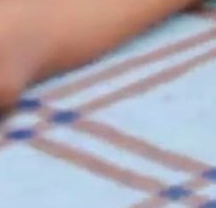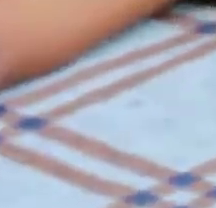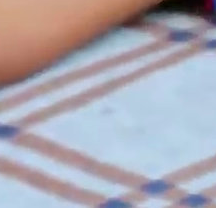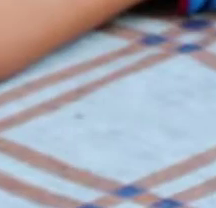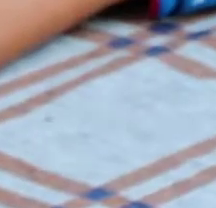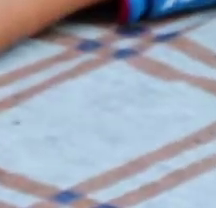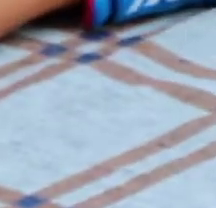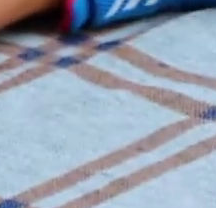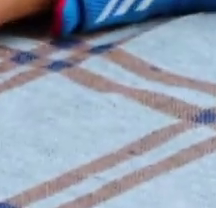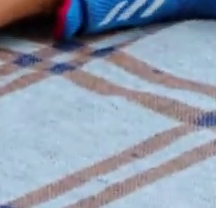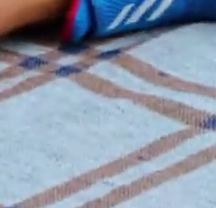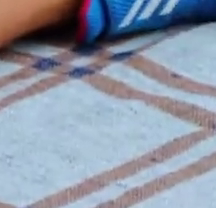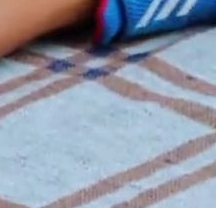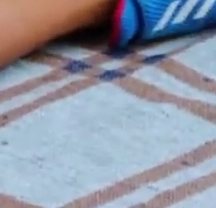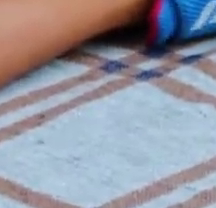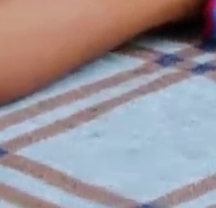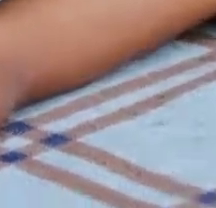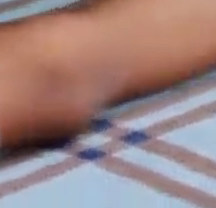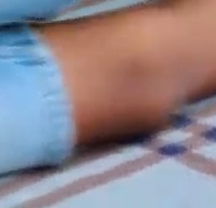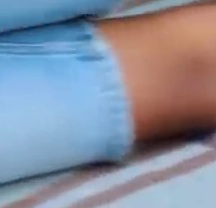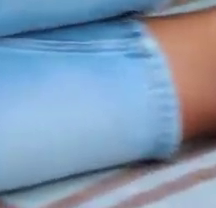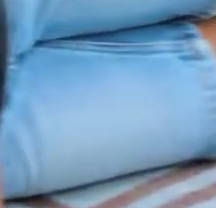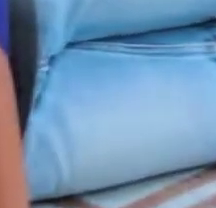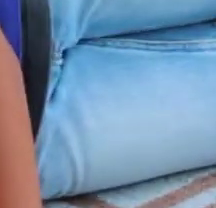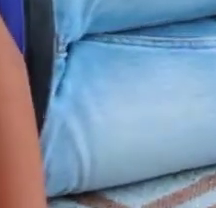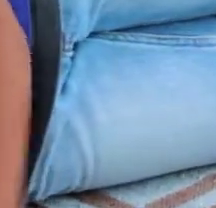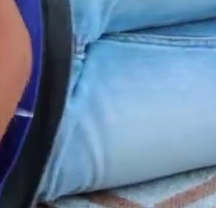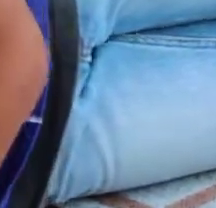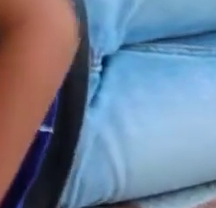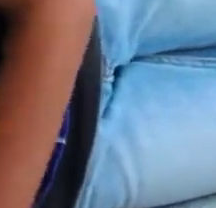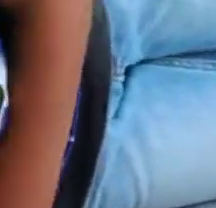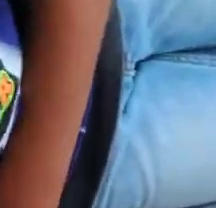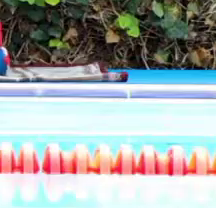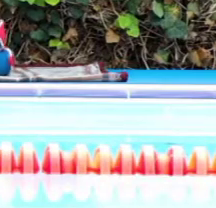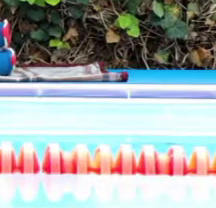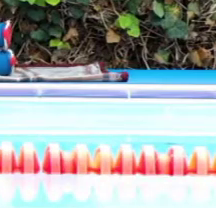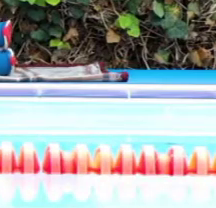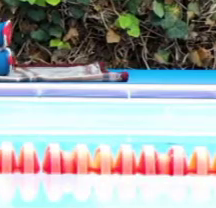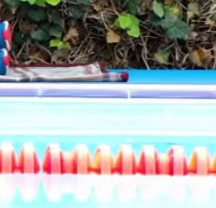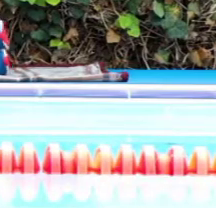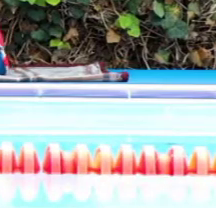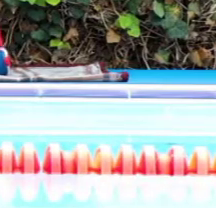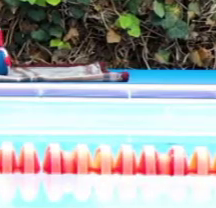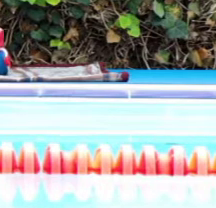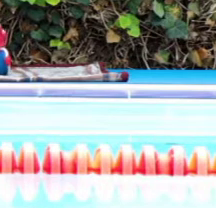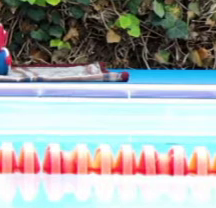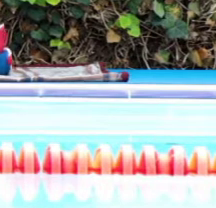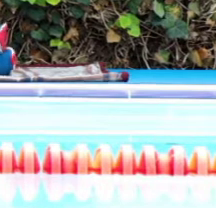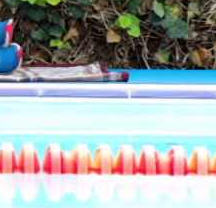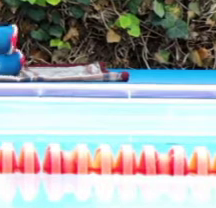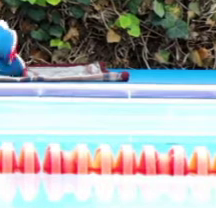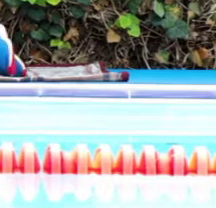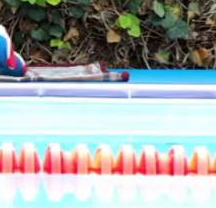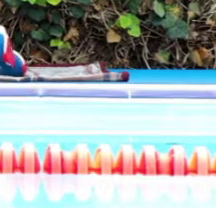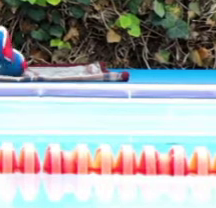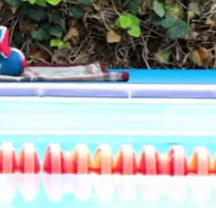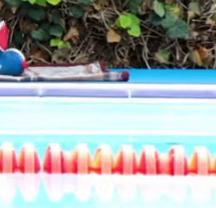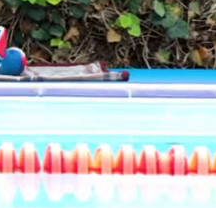Ponemos bien la posición. Y ejecutamos tres veces. Una. Dos.